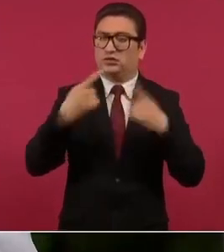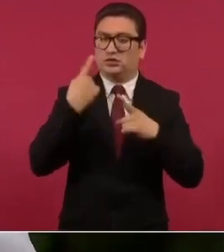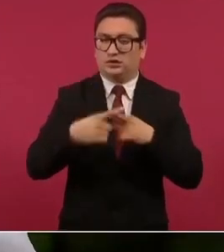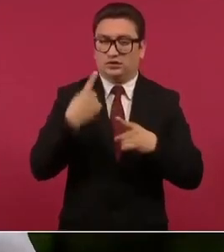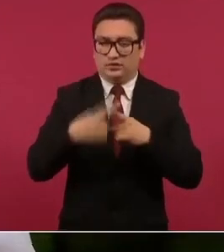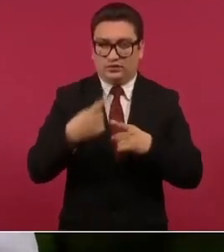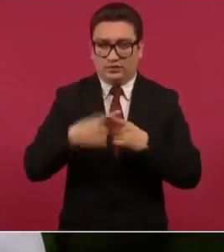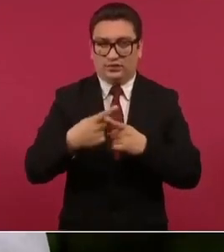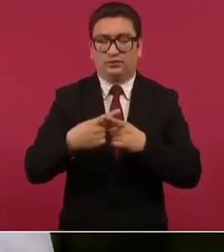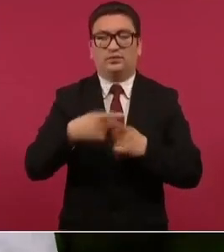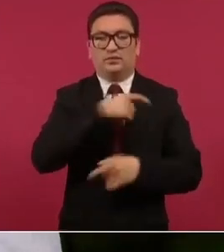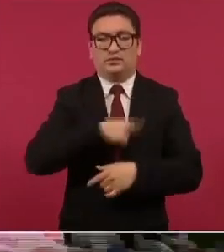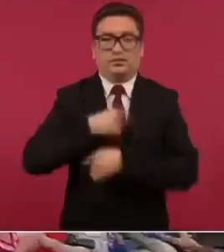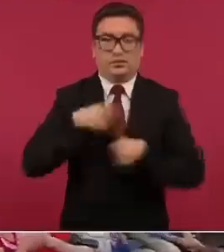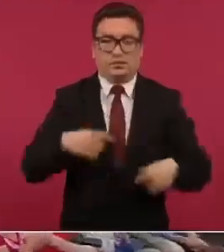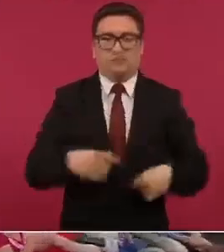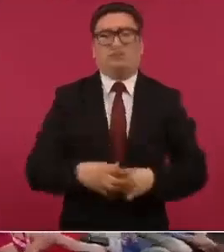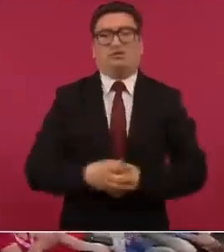Francisco Villa